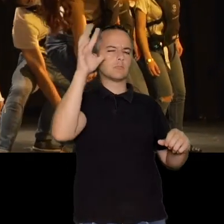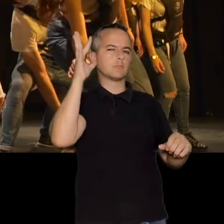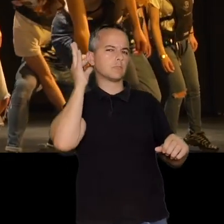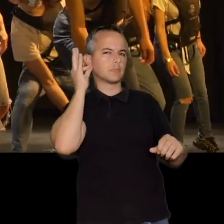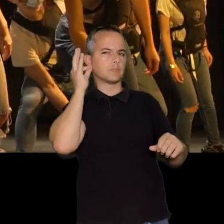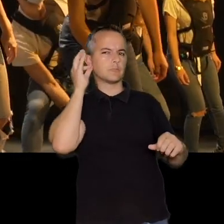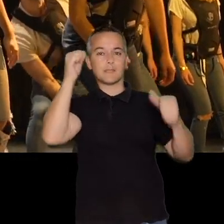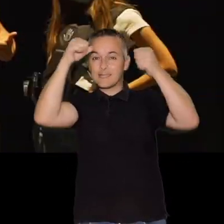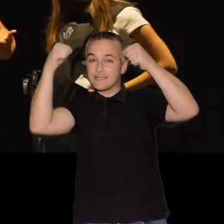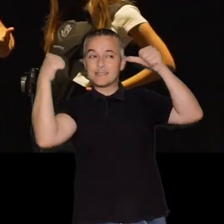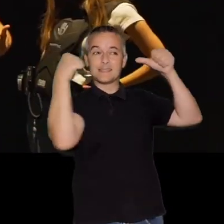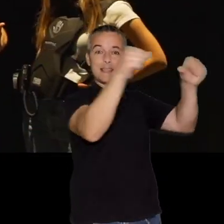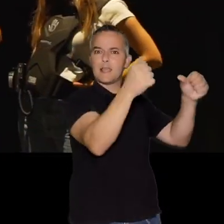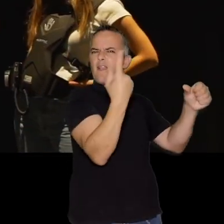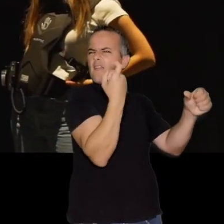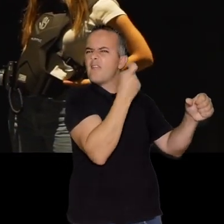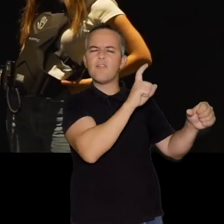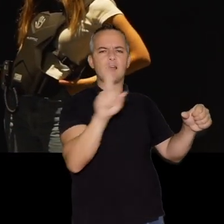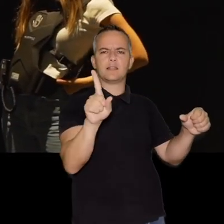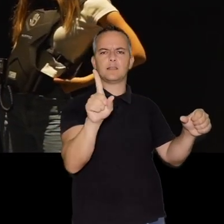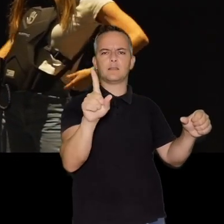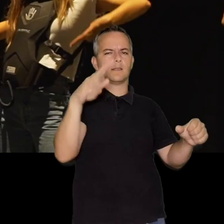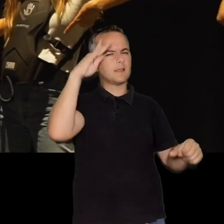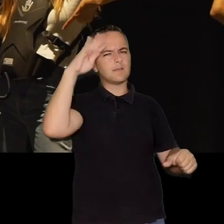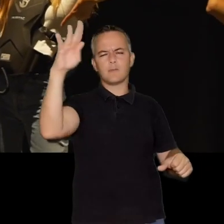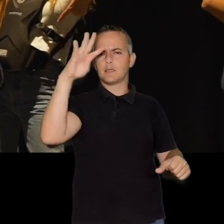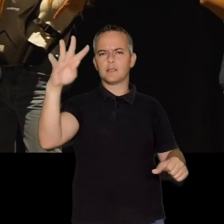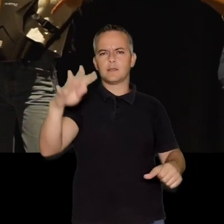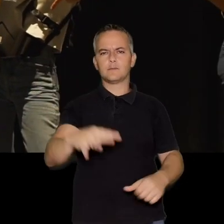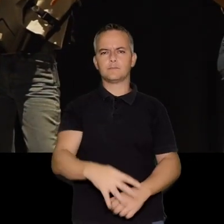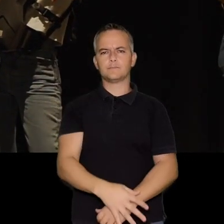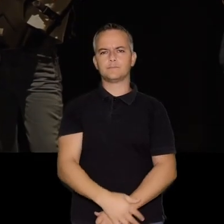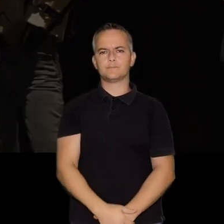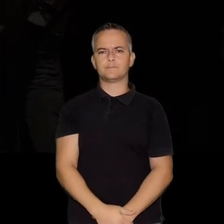a ti misma, sin la necesidad de una etiqueta que te ponen otros.